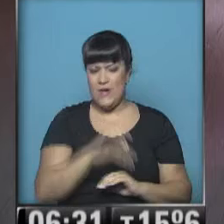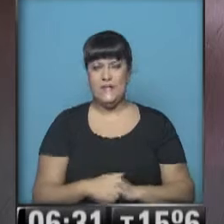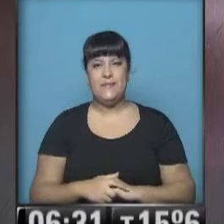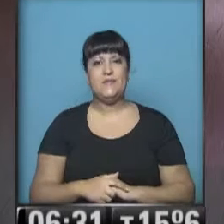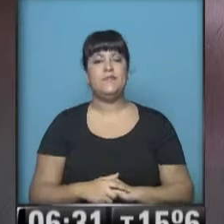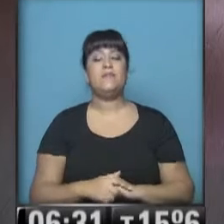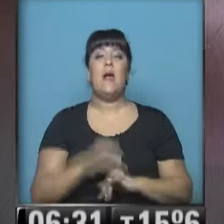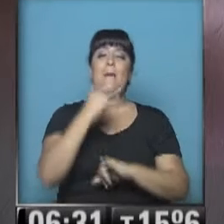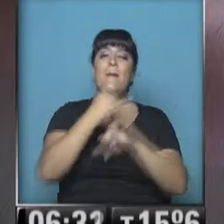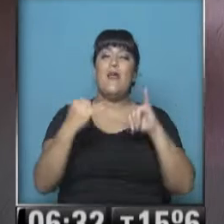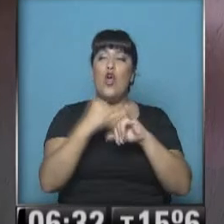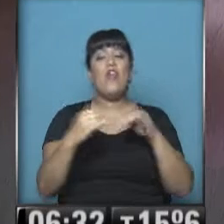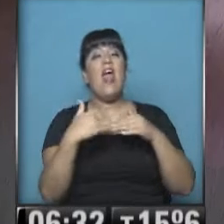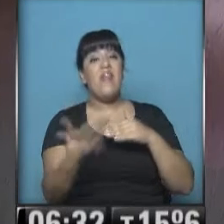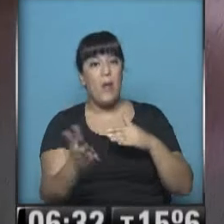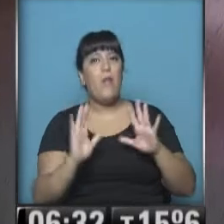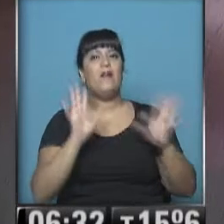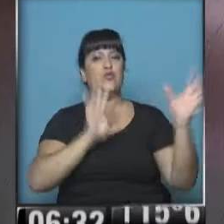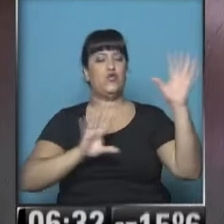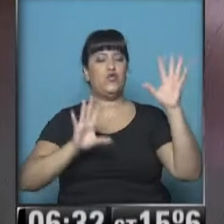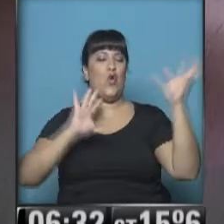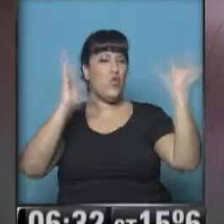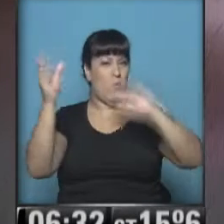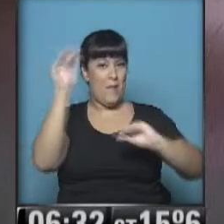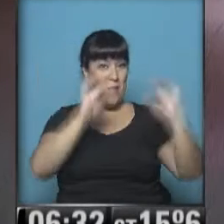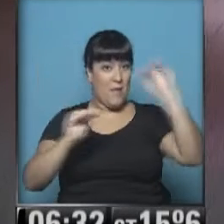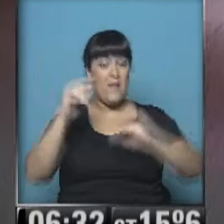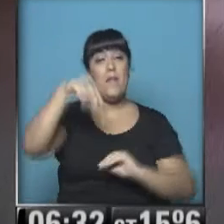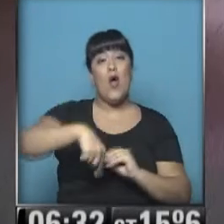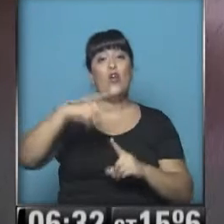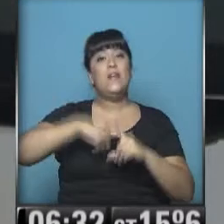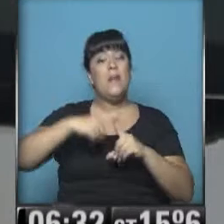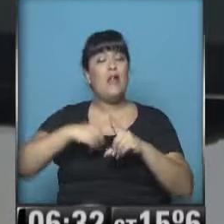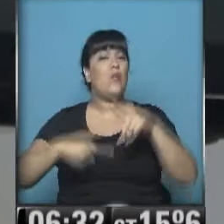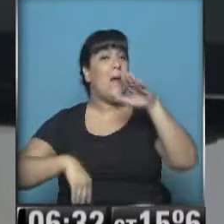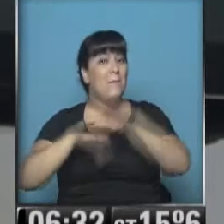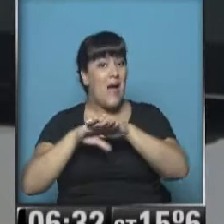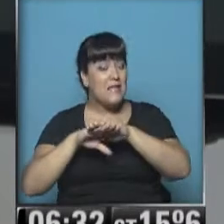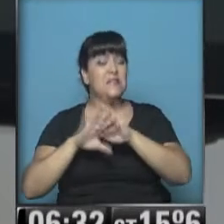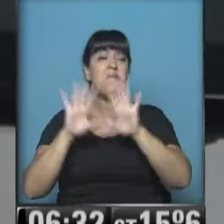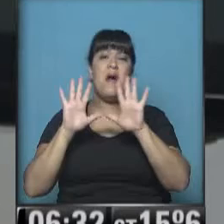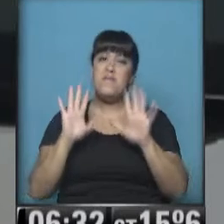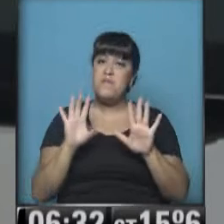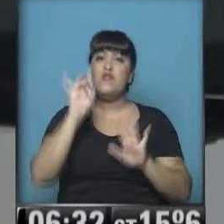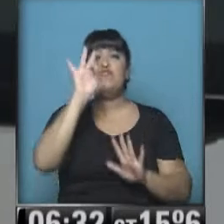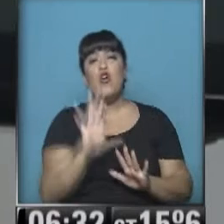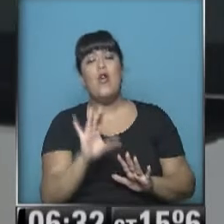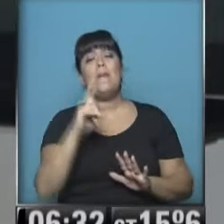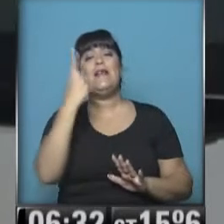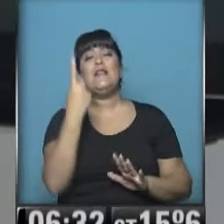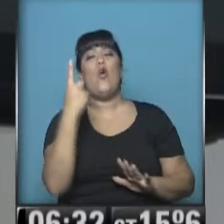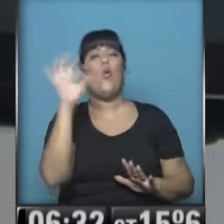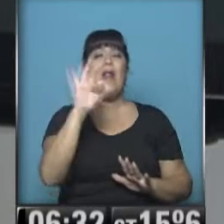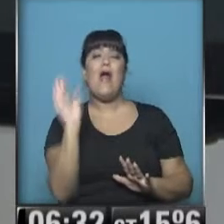Después del mediodía aumenta la nubosidad. La máxima apenas, ve a apenitas un grado más